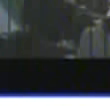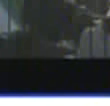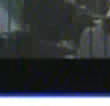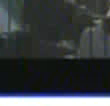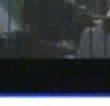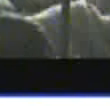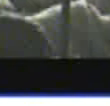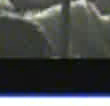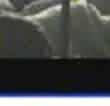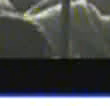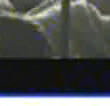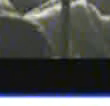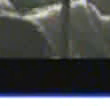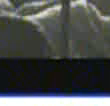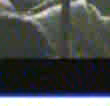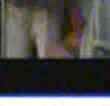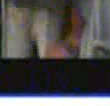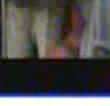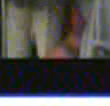Bueno, etcétera, etcétera.